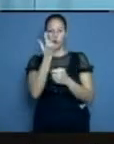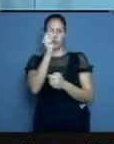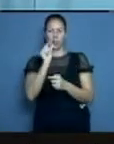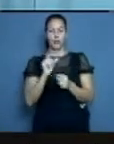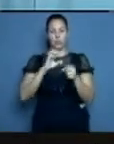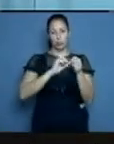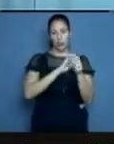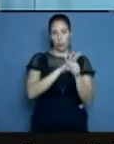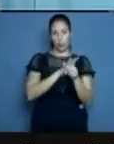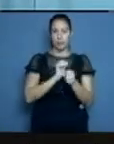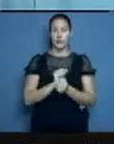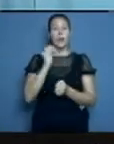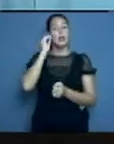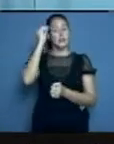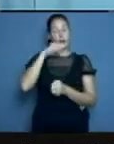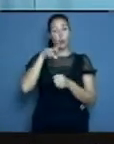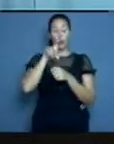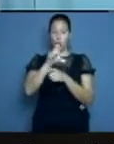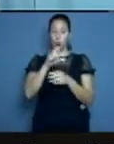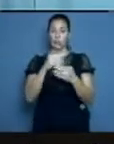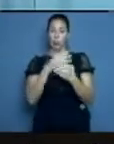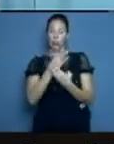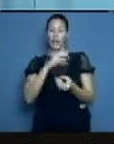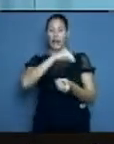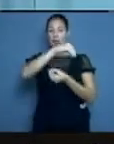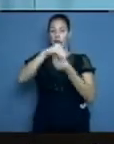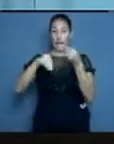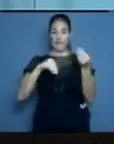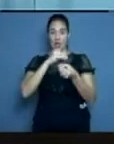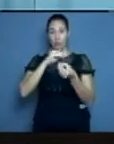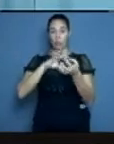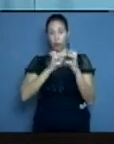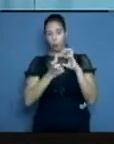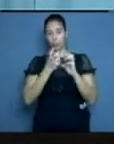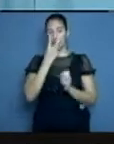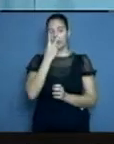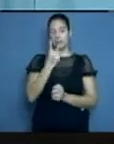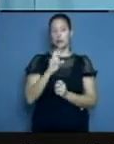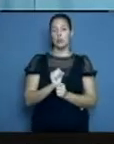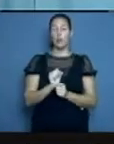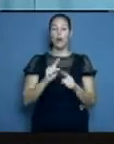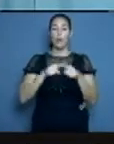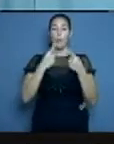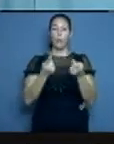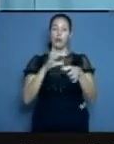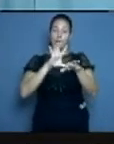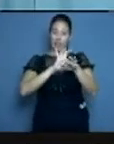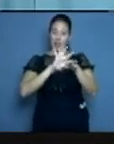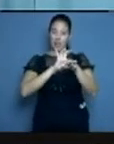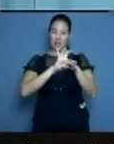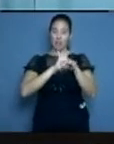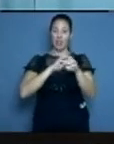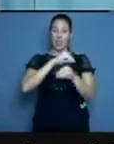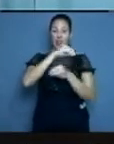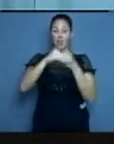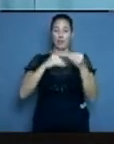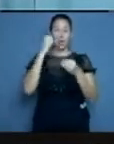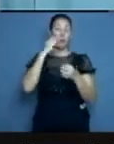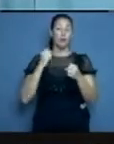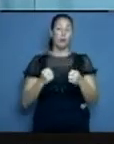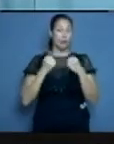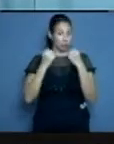jornadas porque la enfermedad va mutando, va creando otras características y es necesario también aplicar